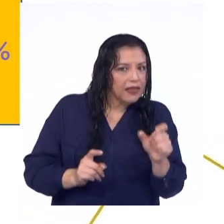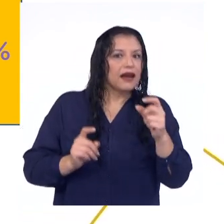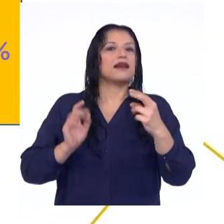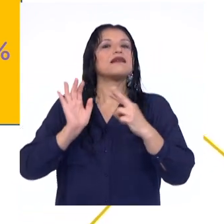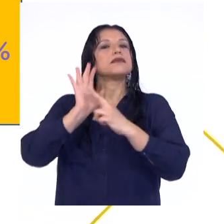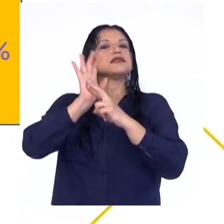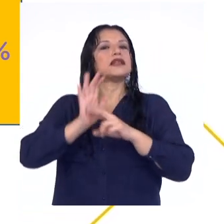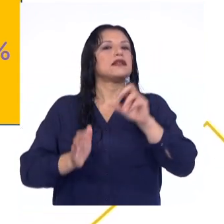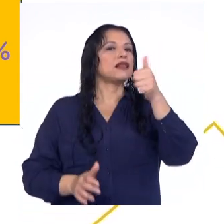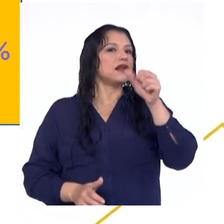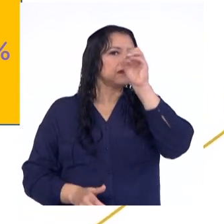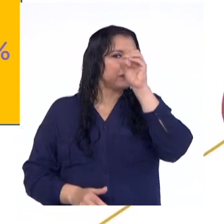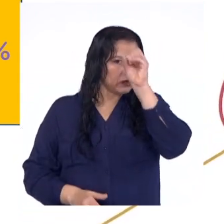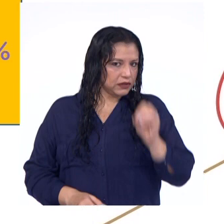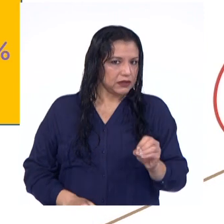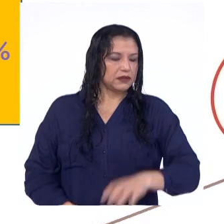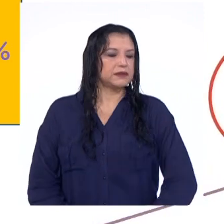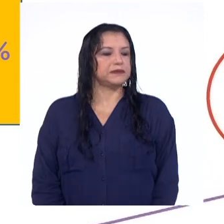% del total.